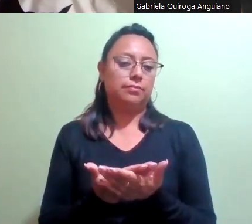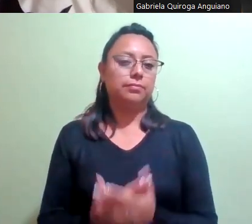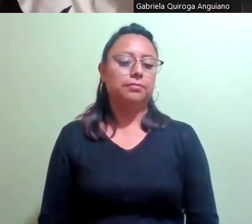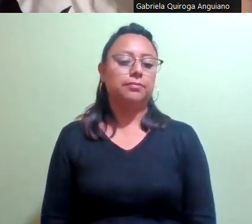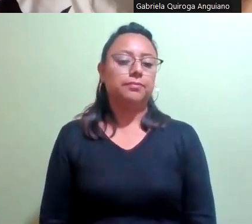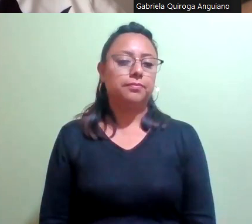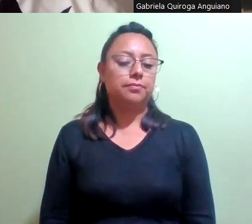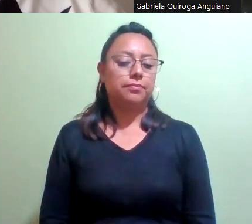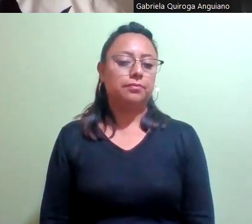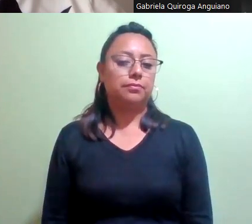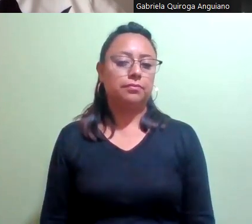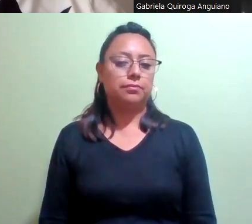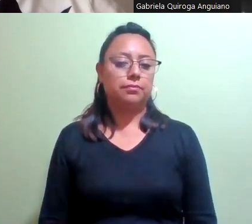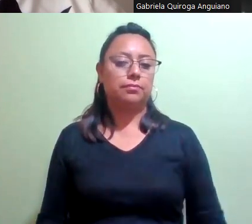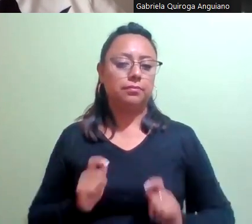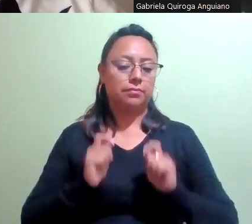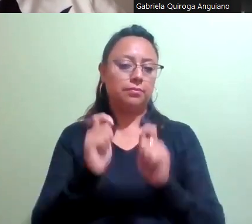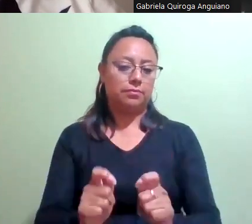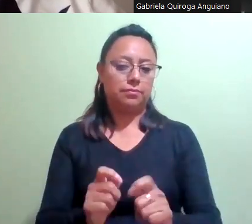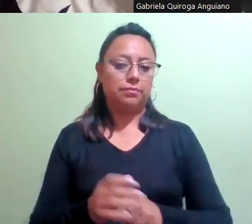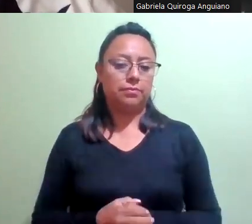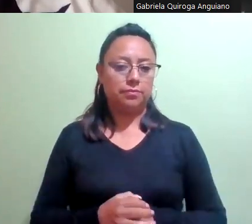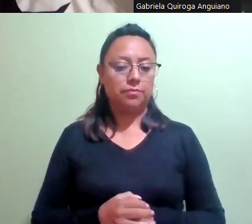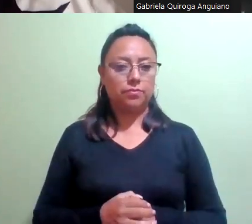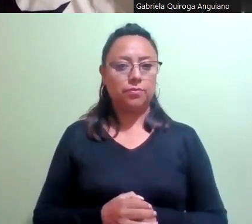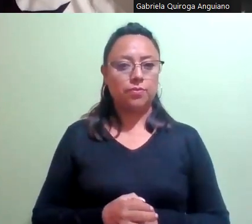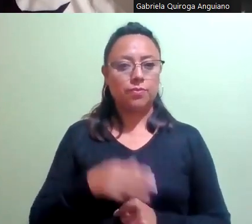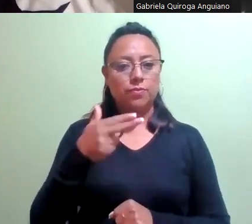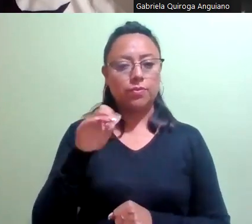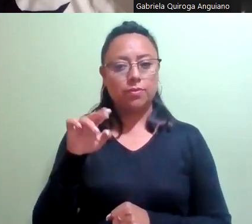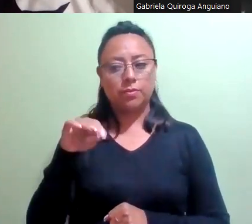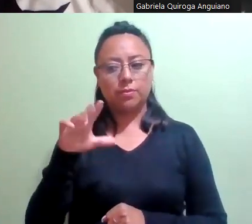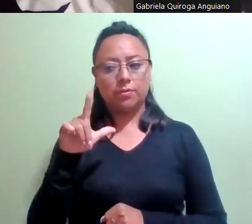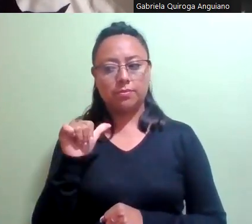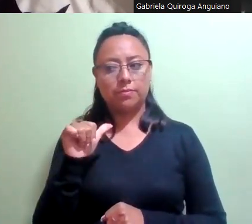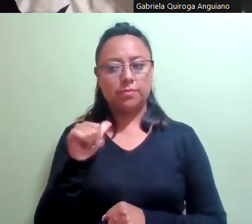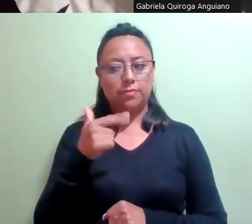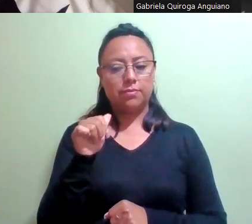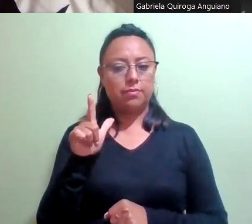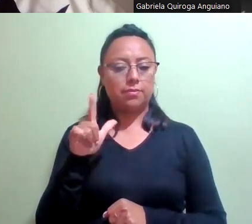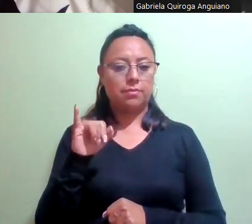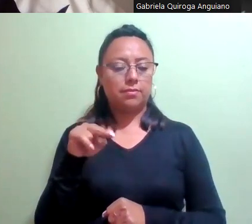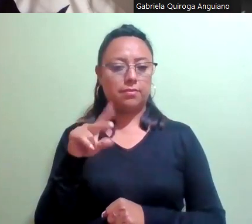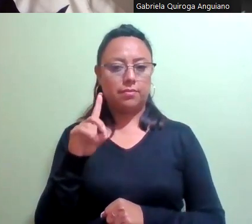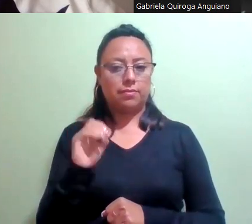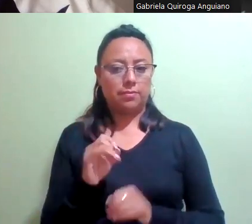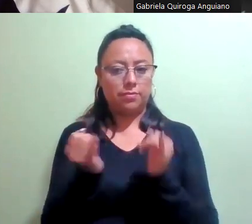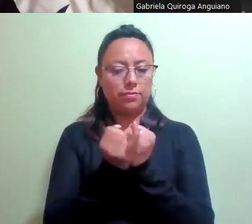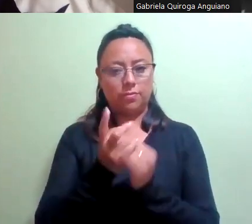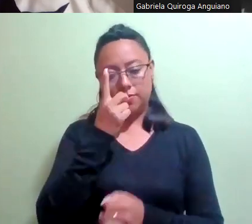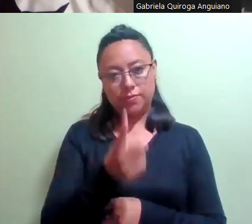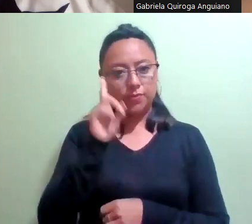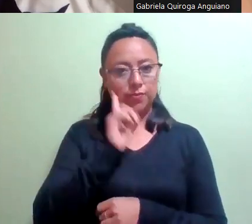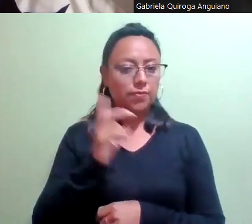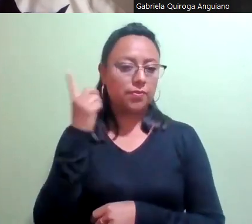la entrega de la medalla de Milagra Lindo y se hace mención de la asistencia de la diputada Mónica